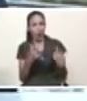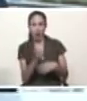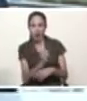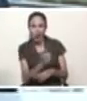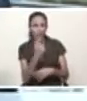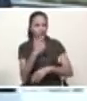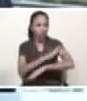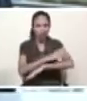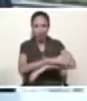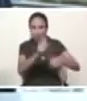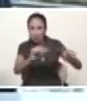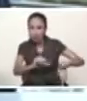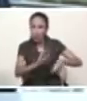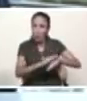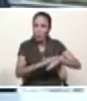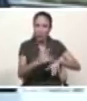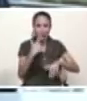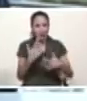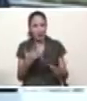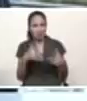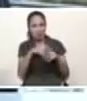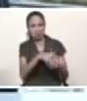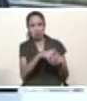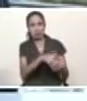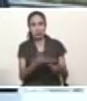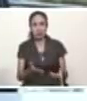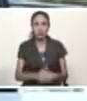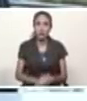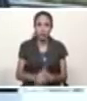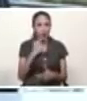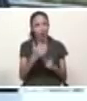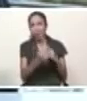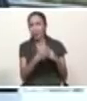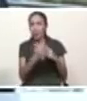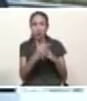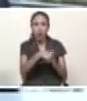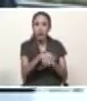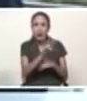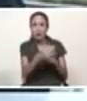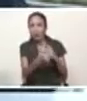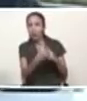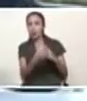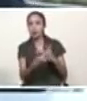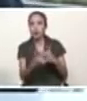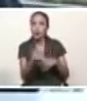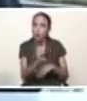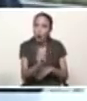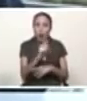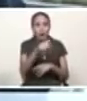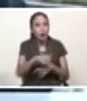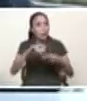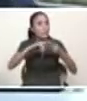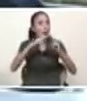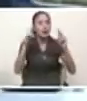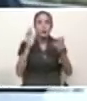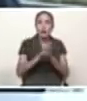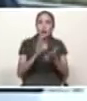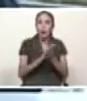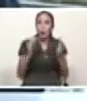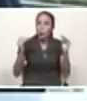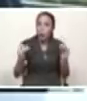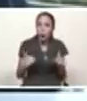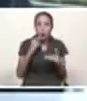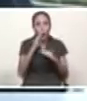una obsesión fatal contra venezuela y venezuela es un pueblo pacífico un pueblo